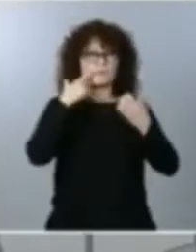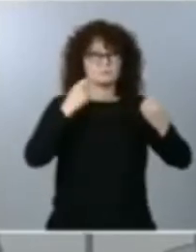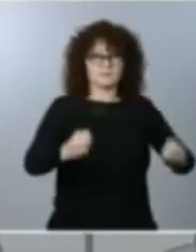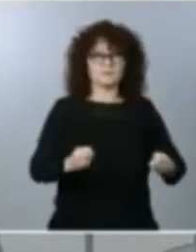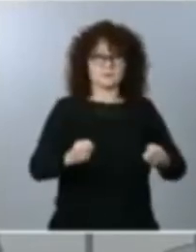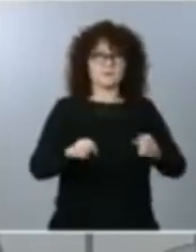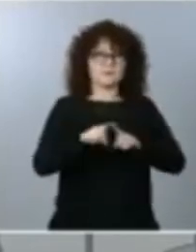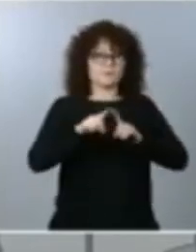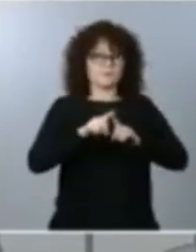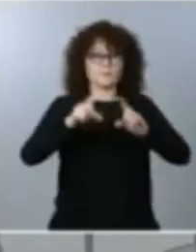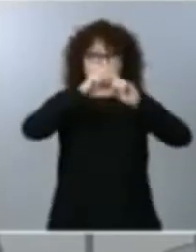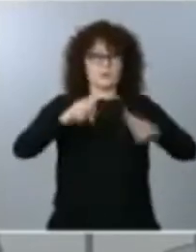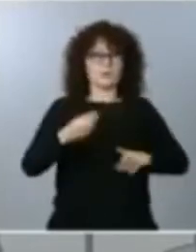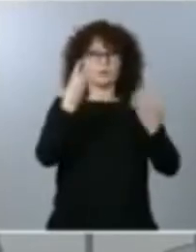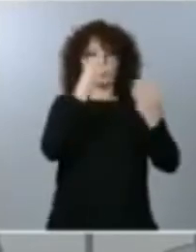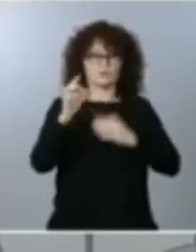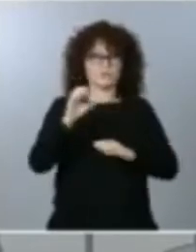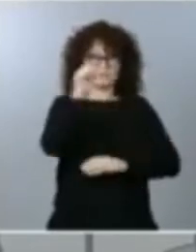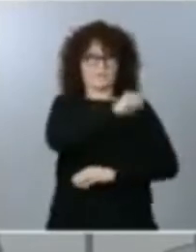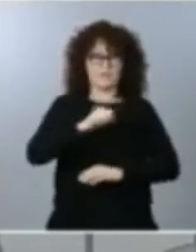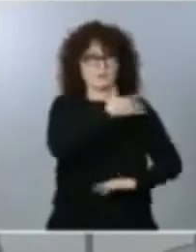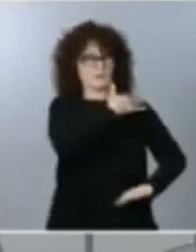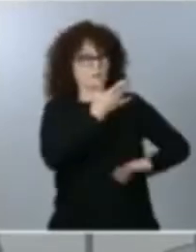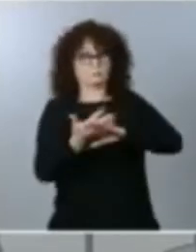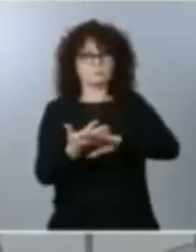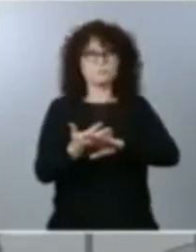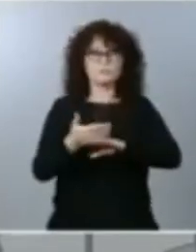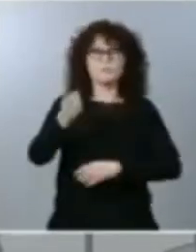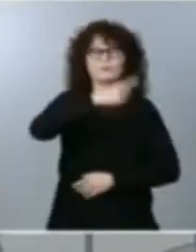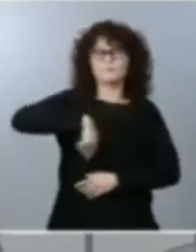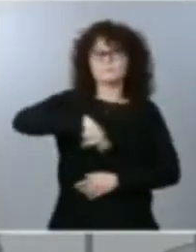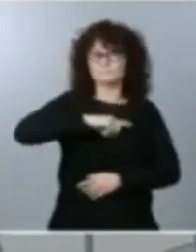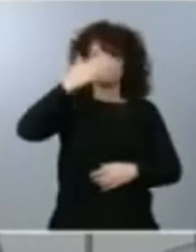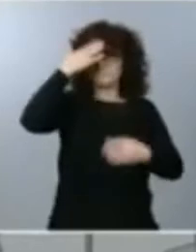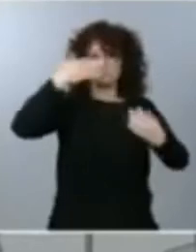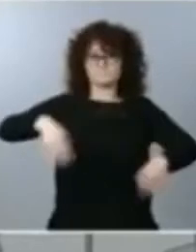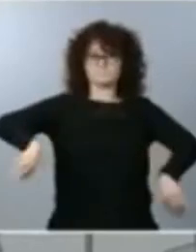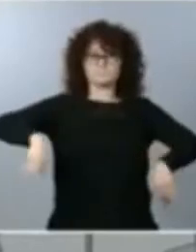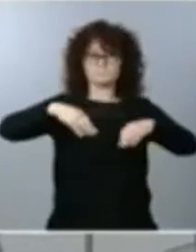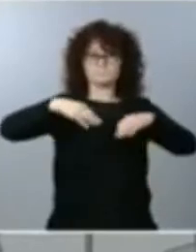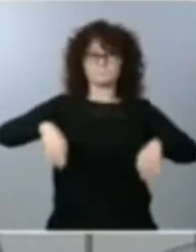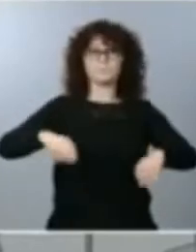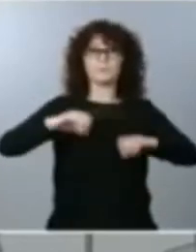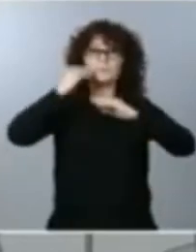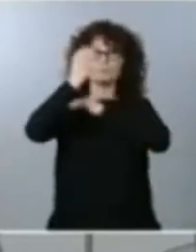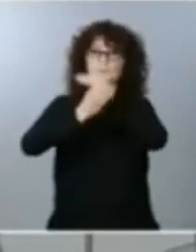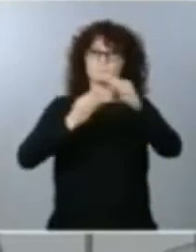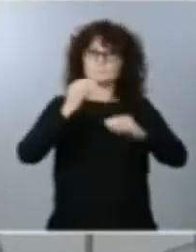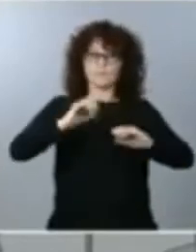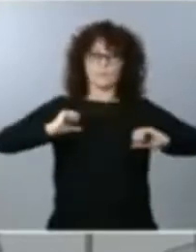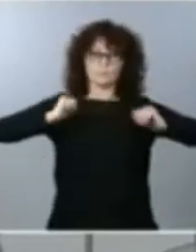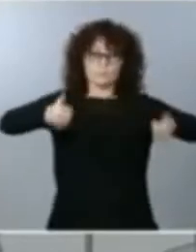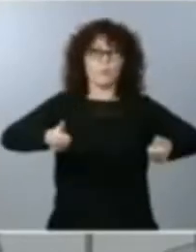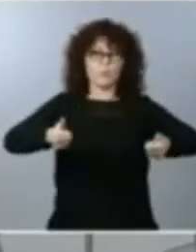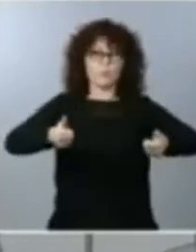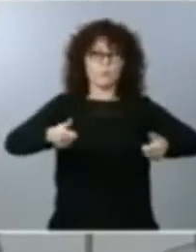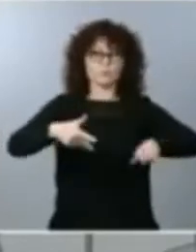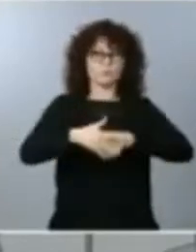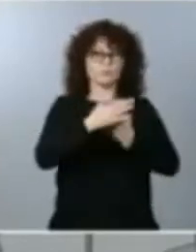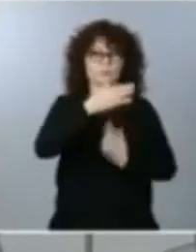Todos no lo sabíamos, lo ignorábamos, que era sólo el inicio entonces de una pesadilla que atacó primera Europa,